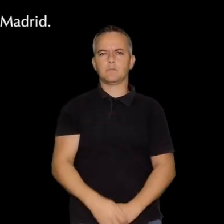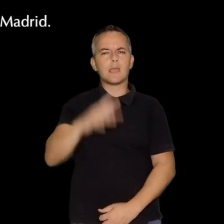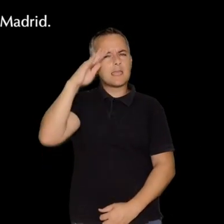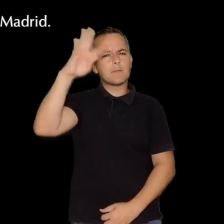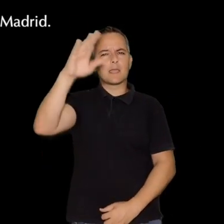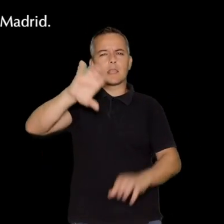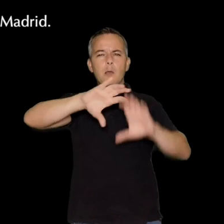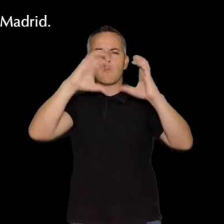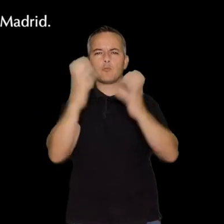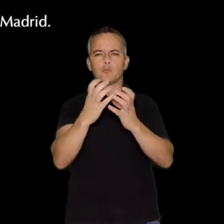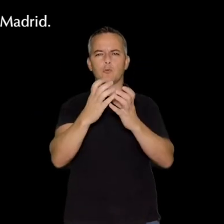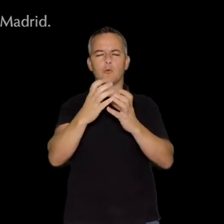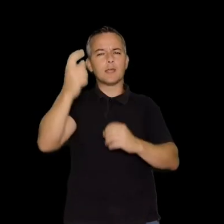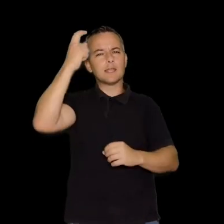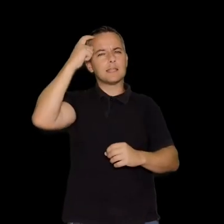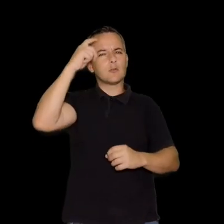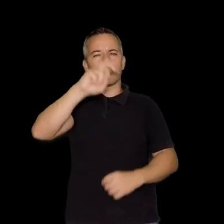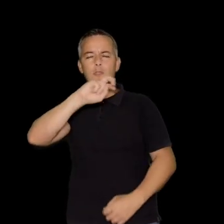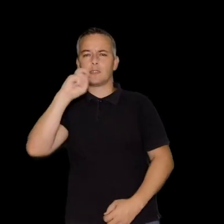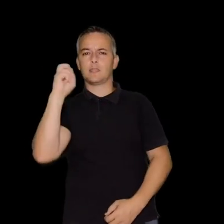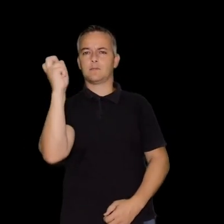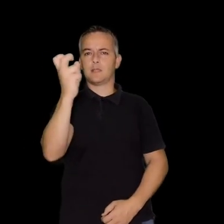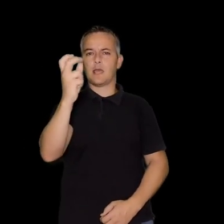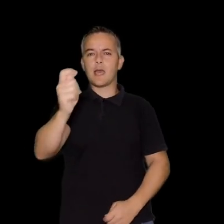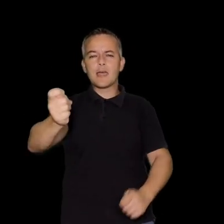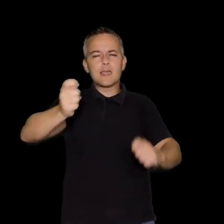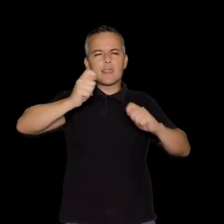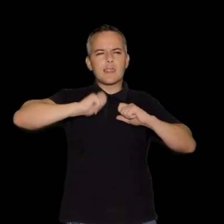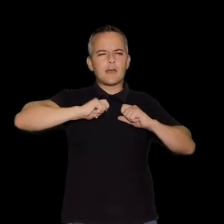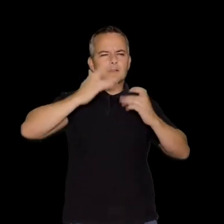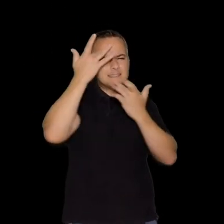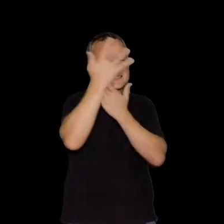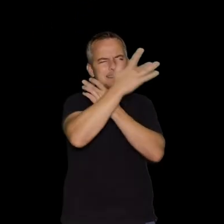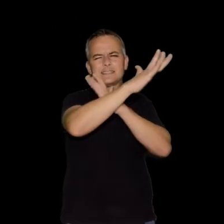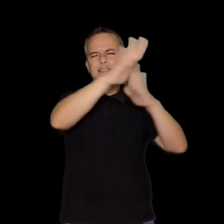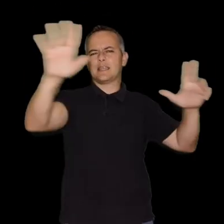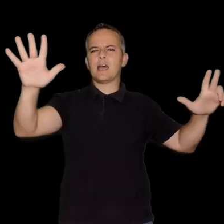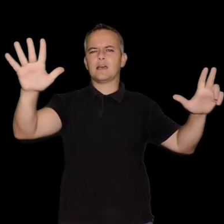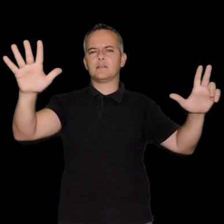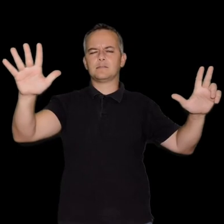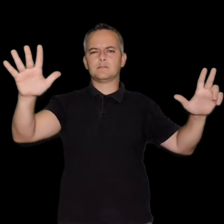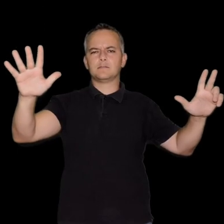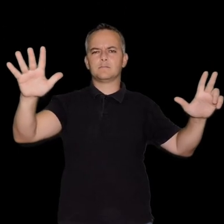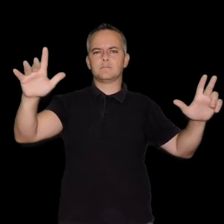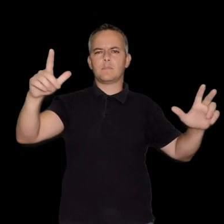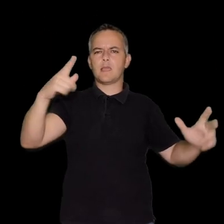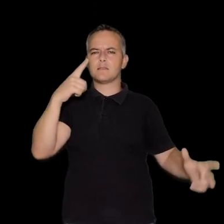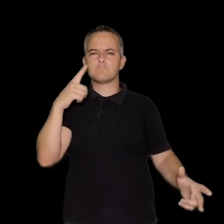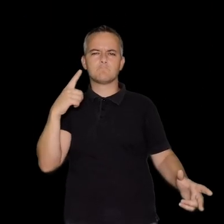Imagina un mundo donde la neurodiversidad enriquezca nuestra sensibilidad,